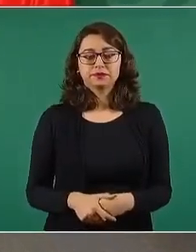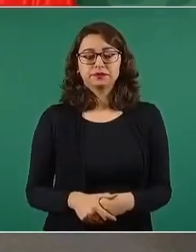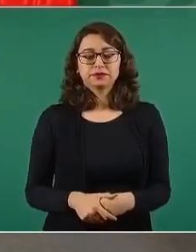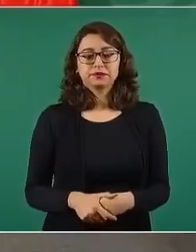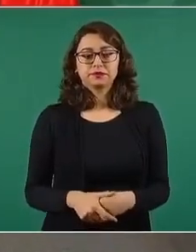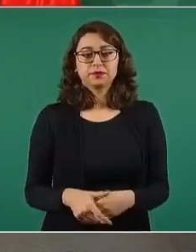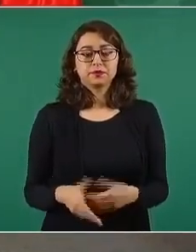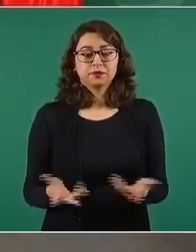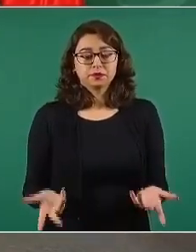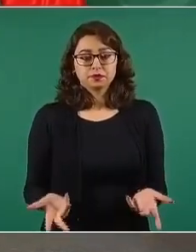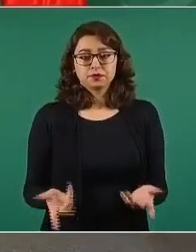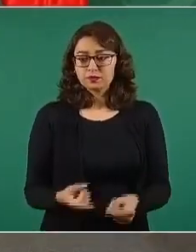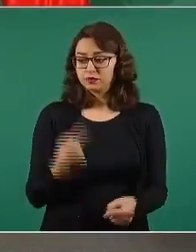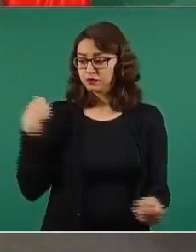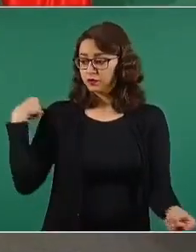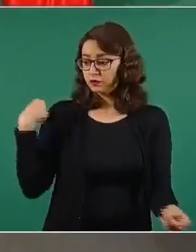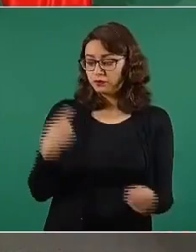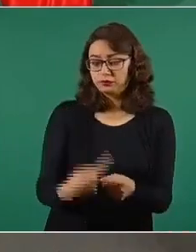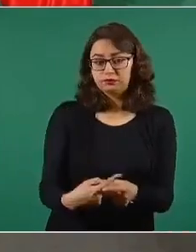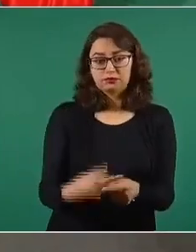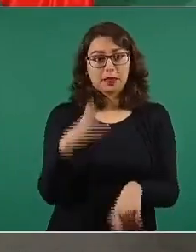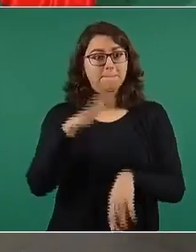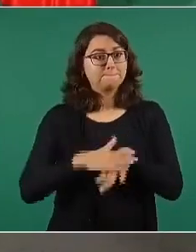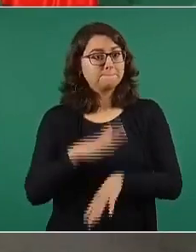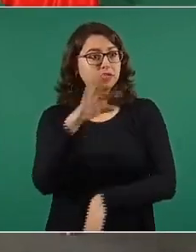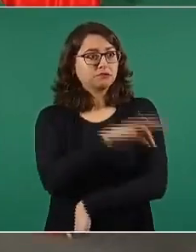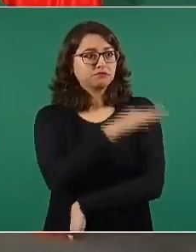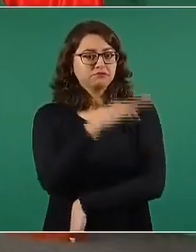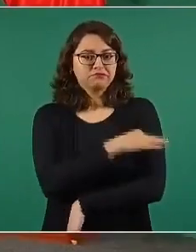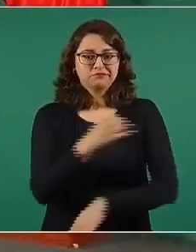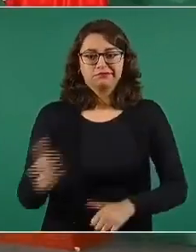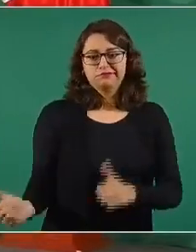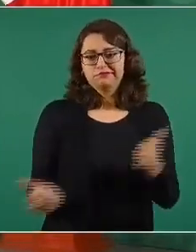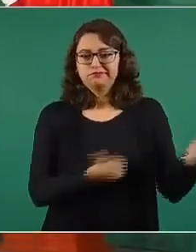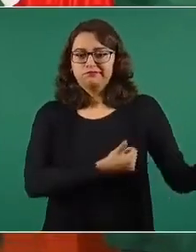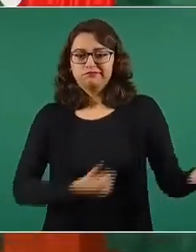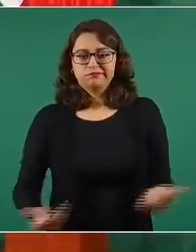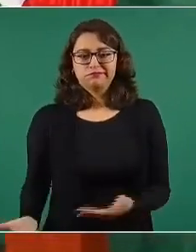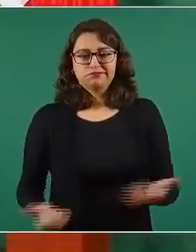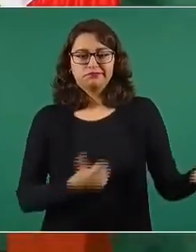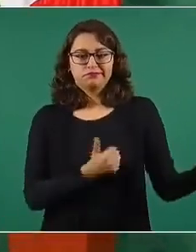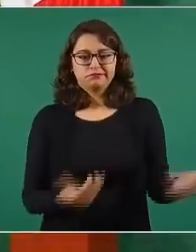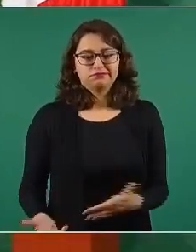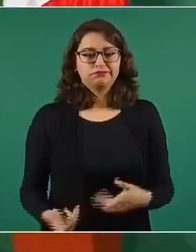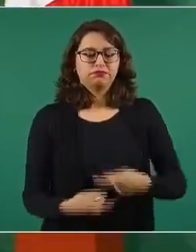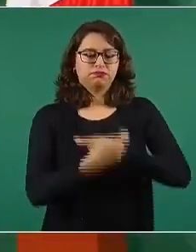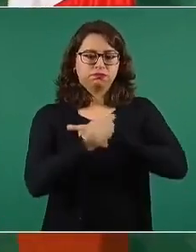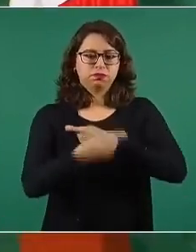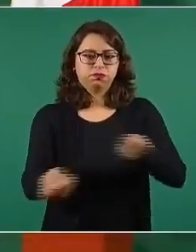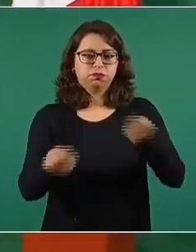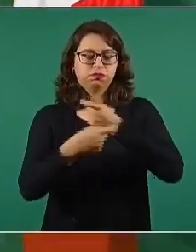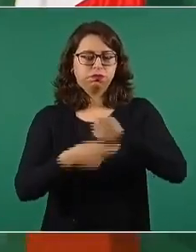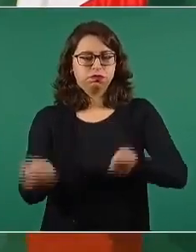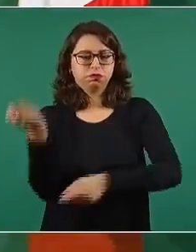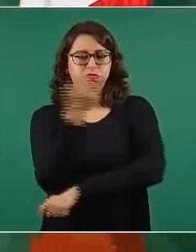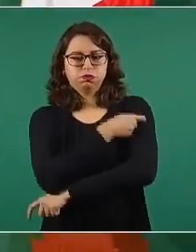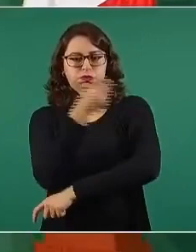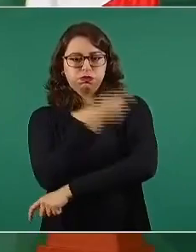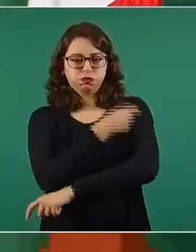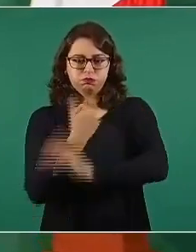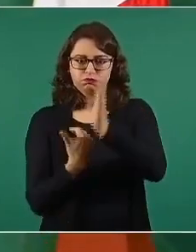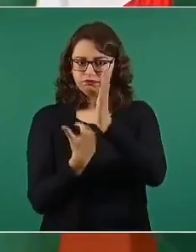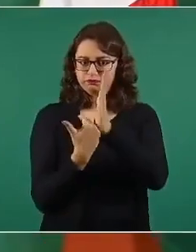logrado incrementar considerablemente el número de vacunas aplicadas